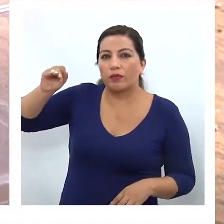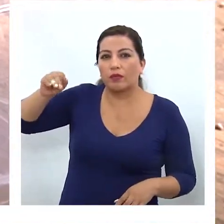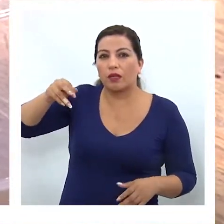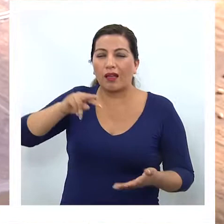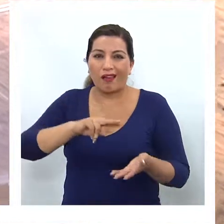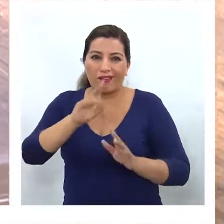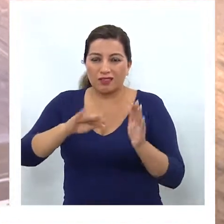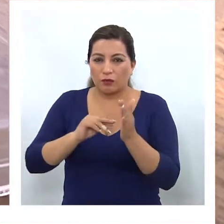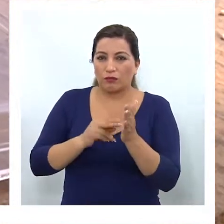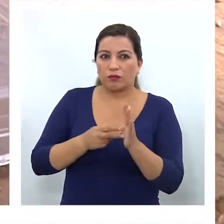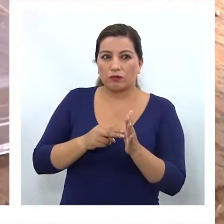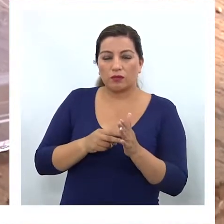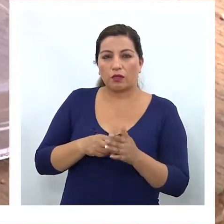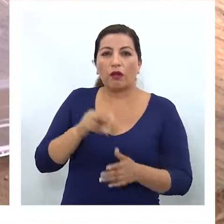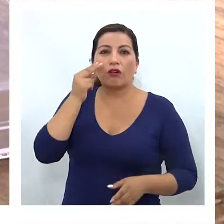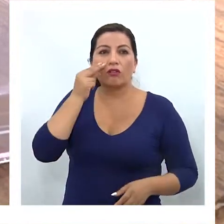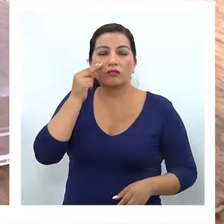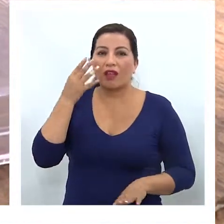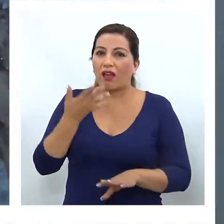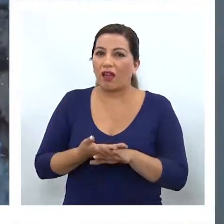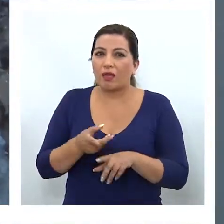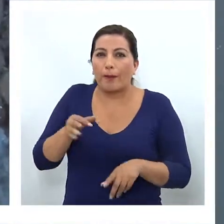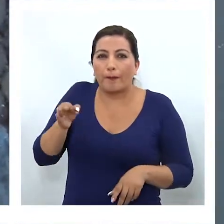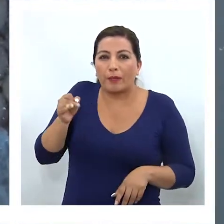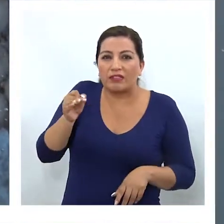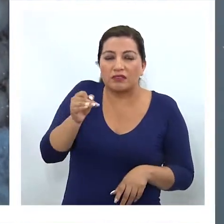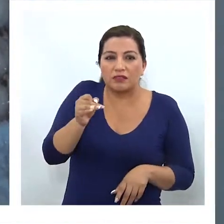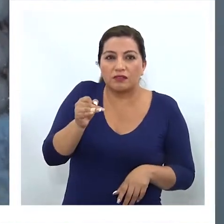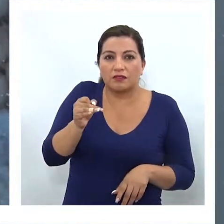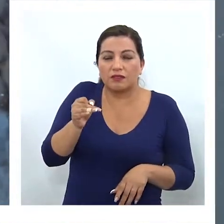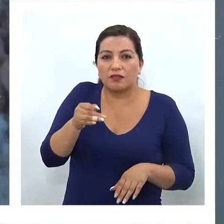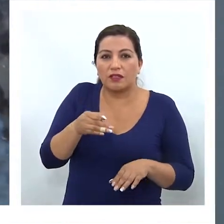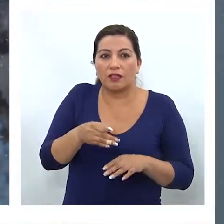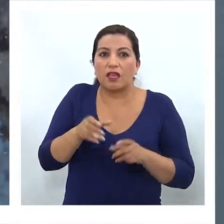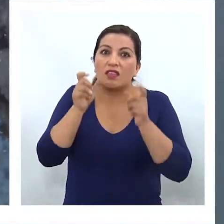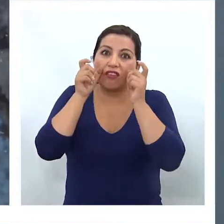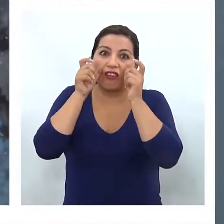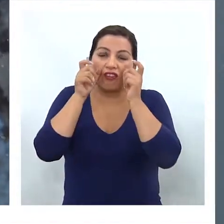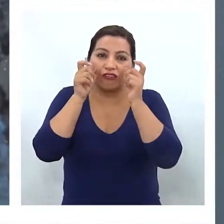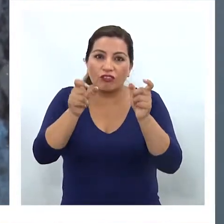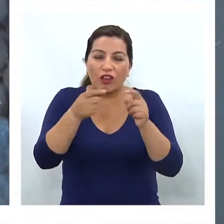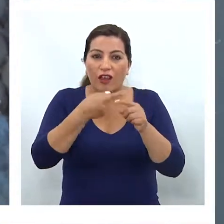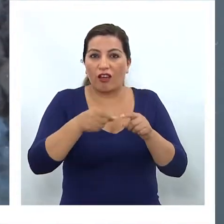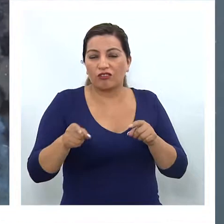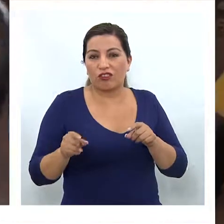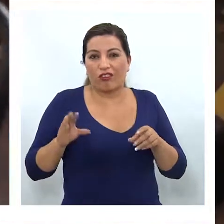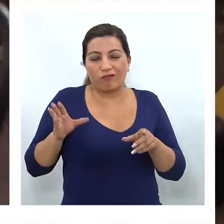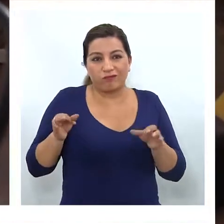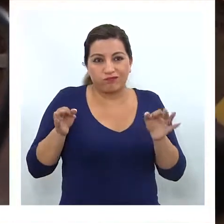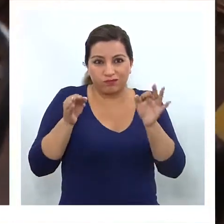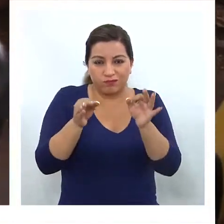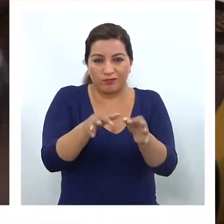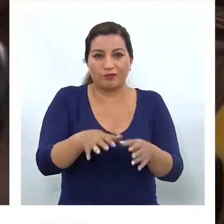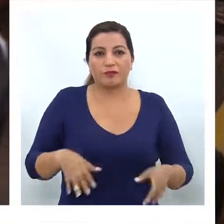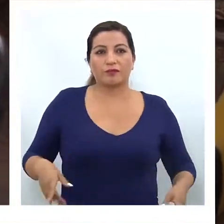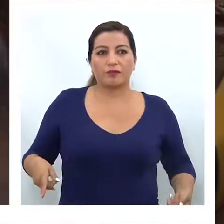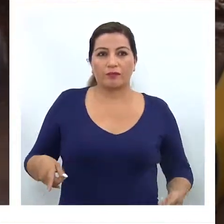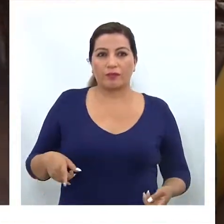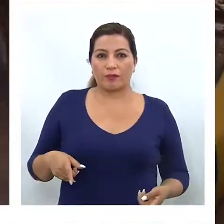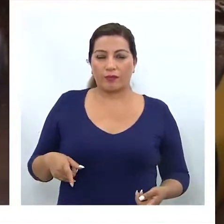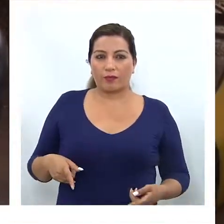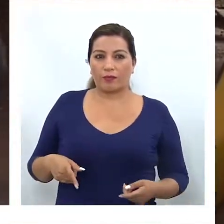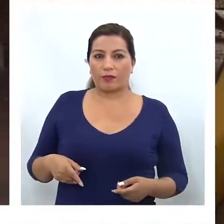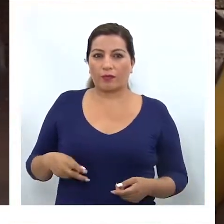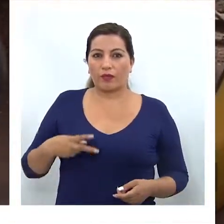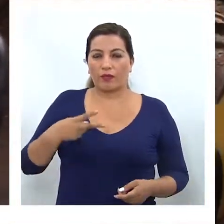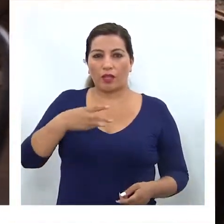insectos están afectando la estructura, o identificar, por ejemplo, que hay insectos que son depredadores y que controlan también las placas, como pasa con